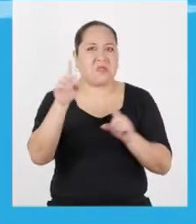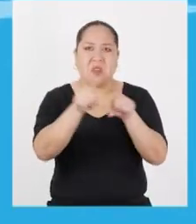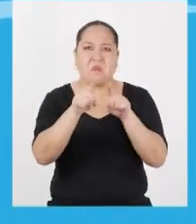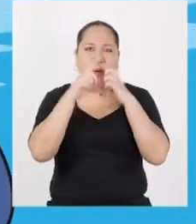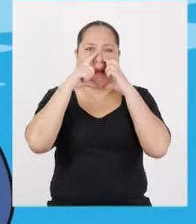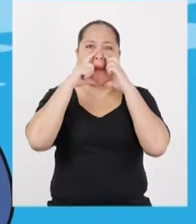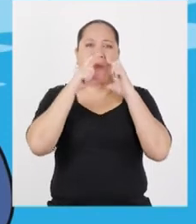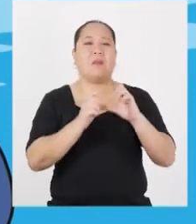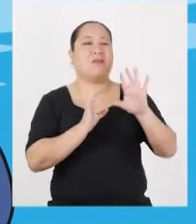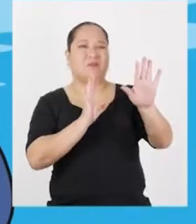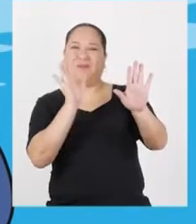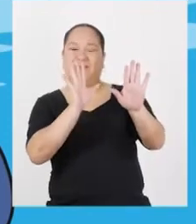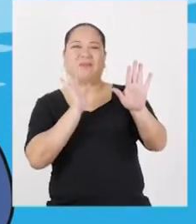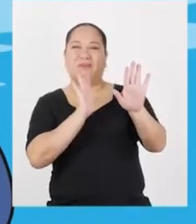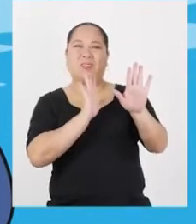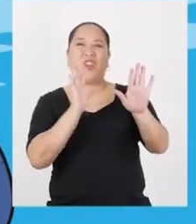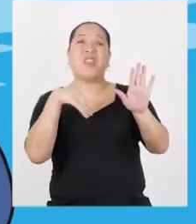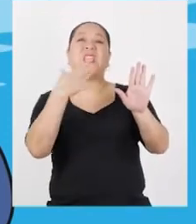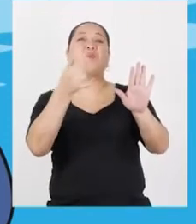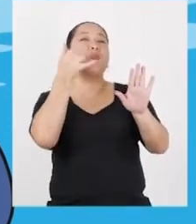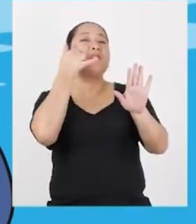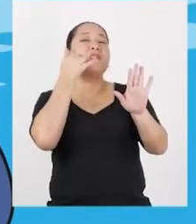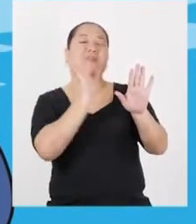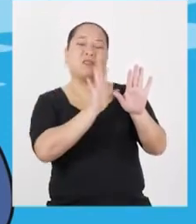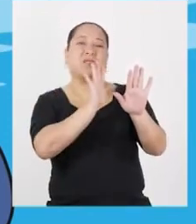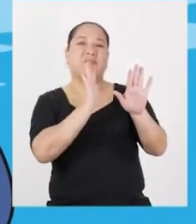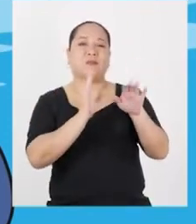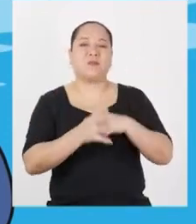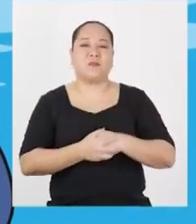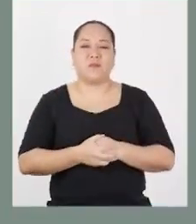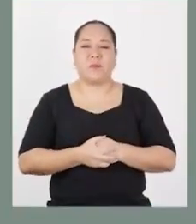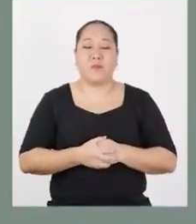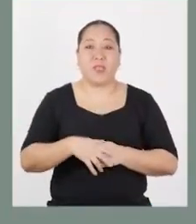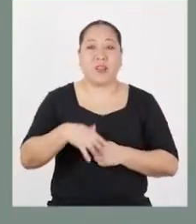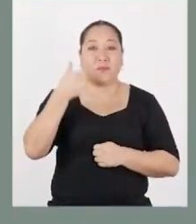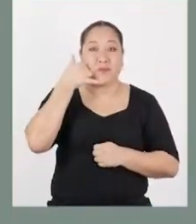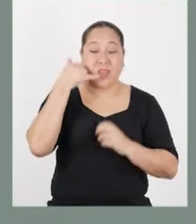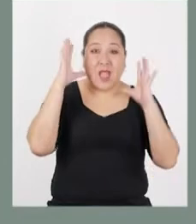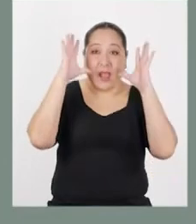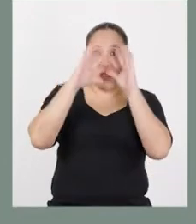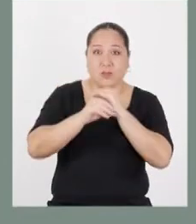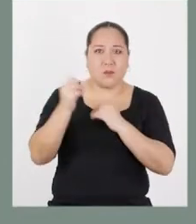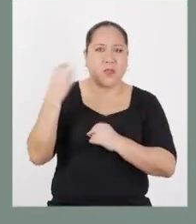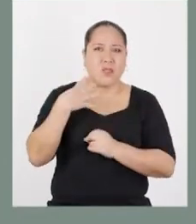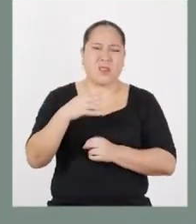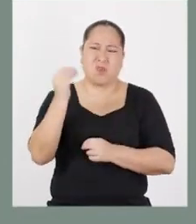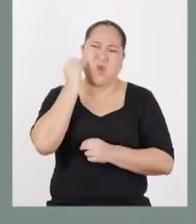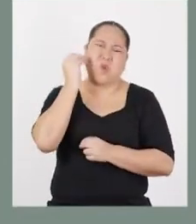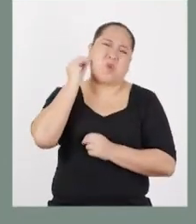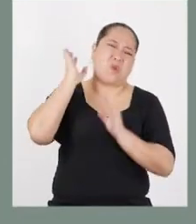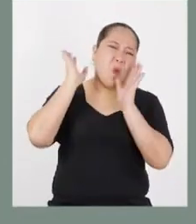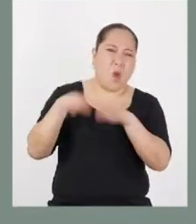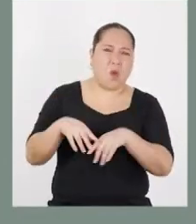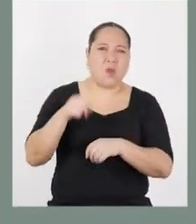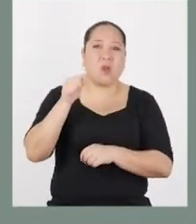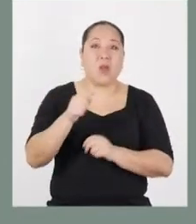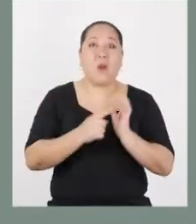estaban sin mascarilla. Y yo le dije que mejor nos comunicábamos por celular. Cuando hablamos por la noche me dijo que fui un tonto.